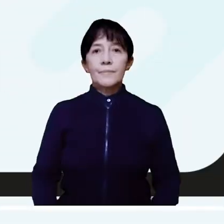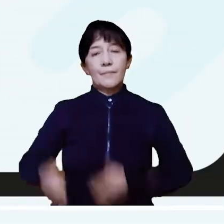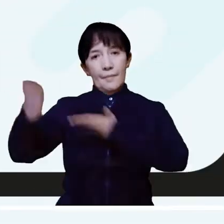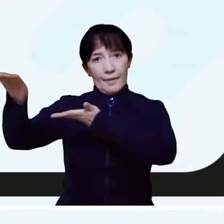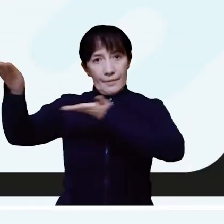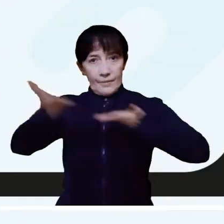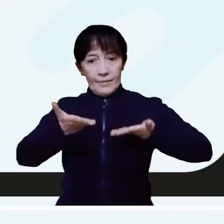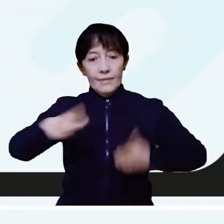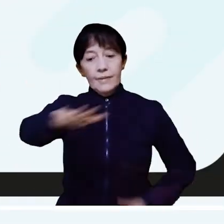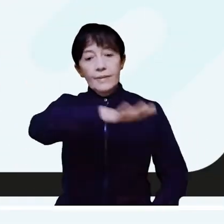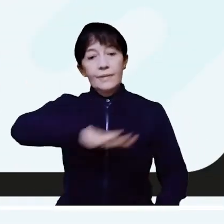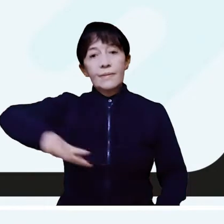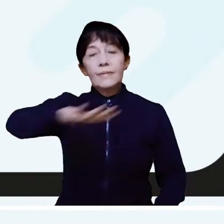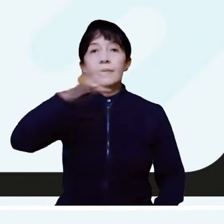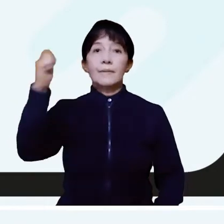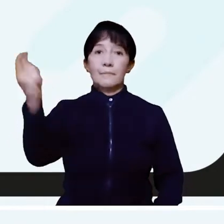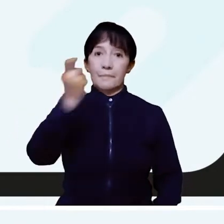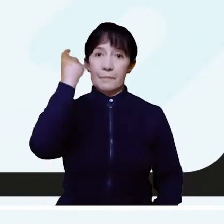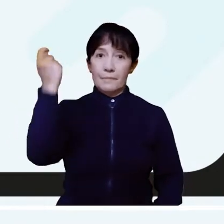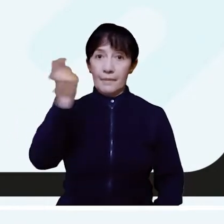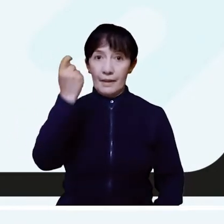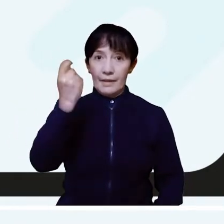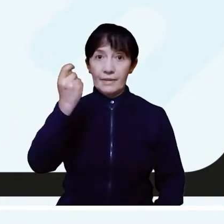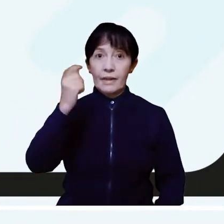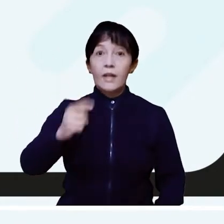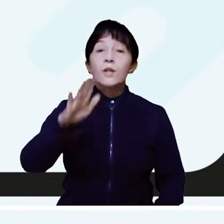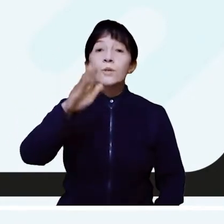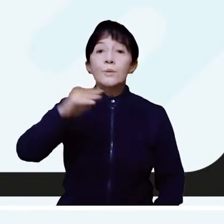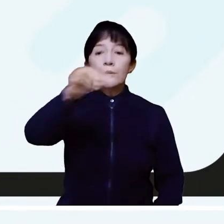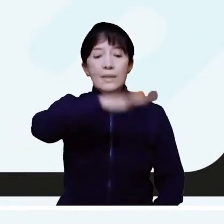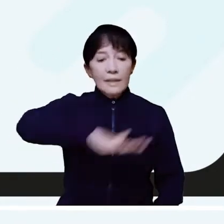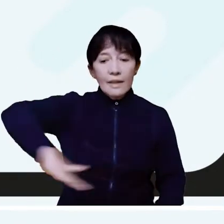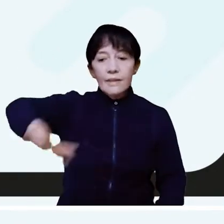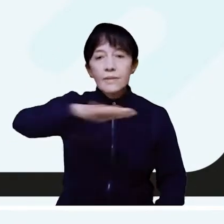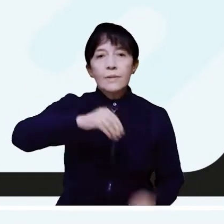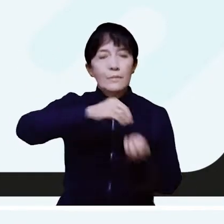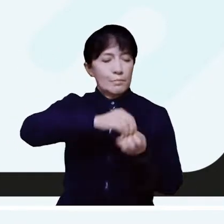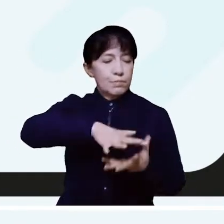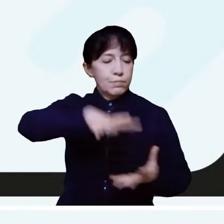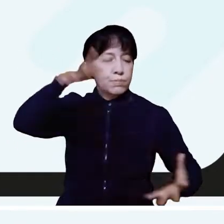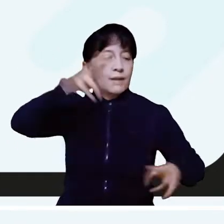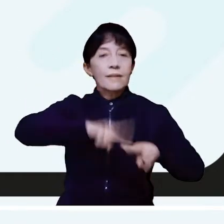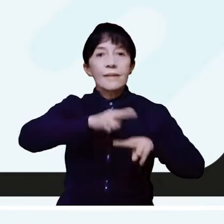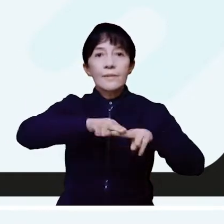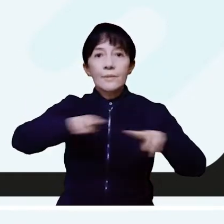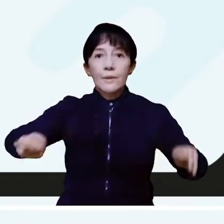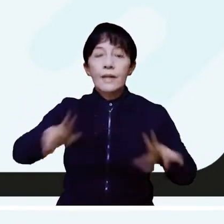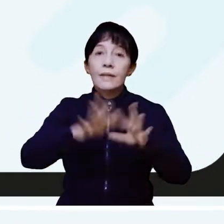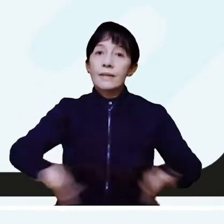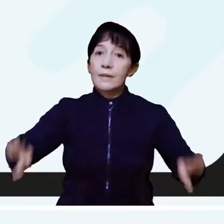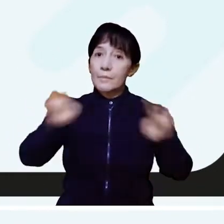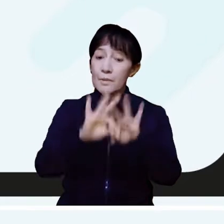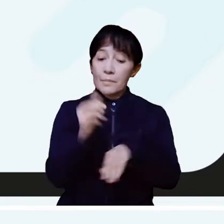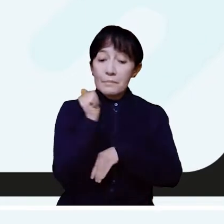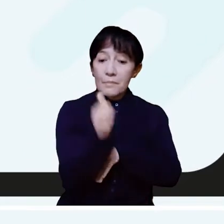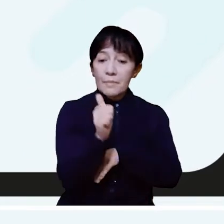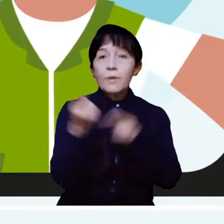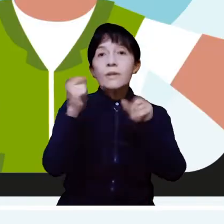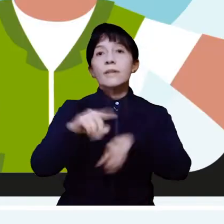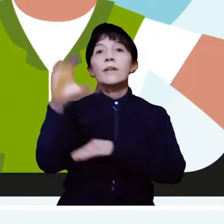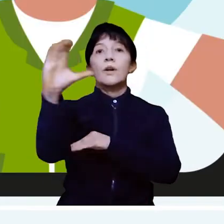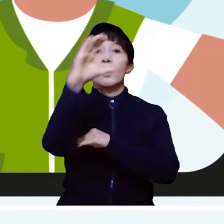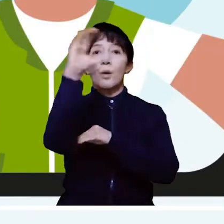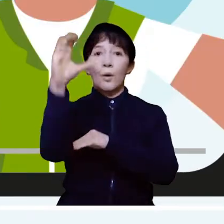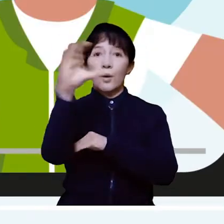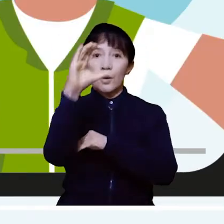Les doy la bienvenida al Departamento del Meta, un territorio con recursos naturales muy valiosos para la región y el